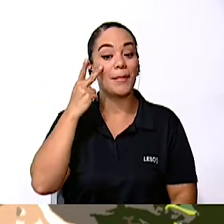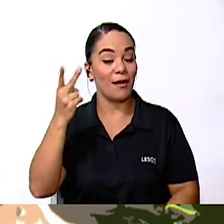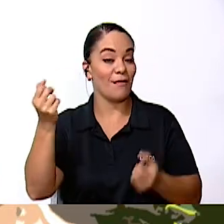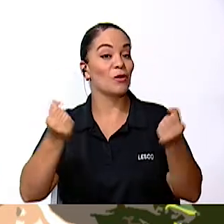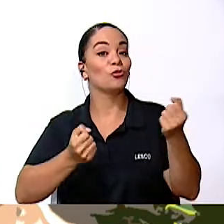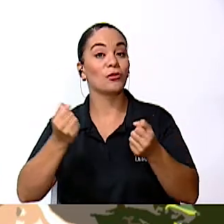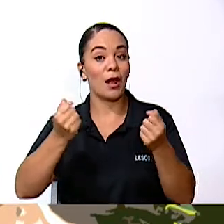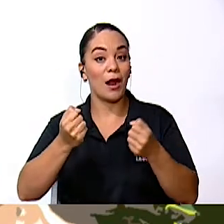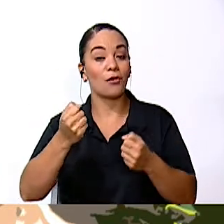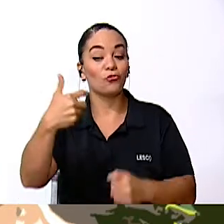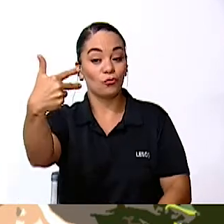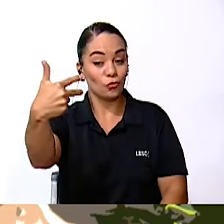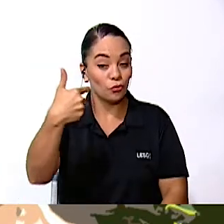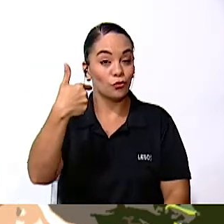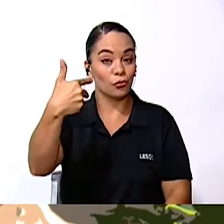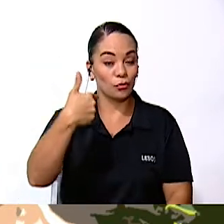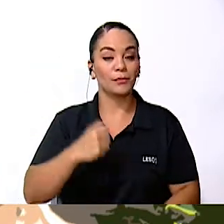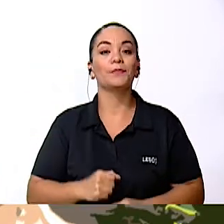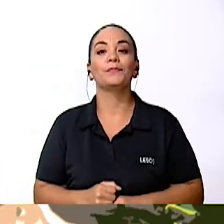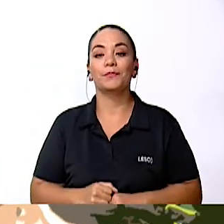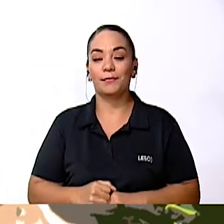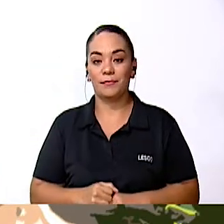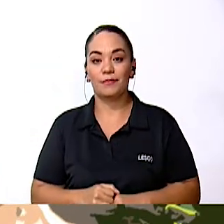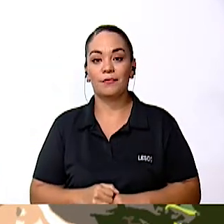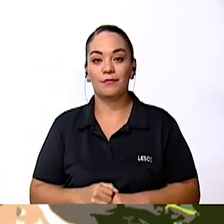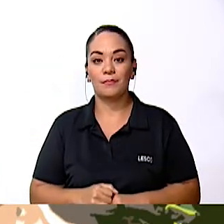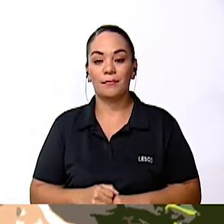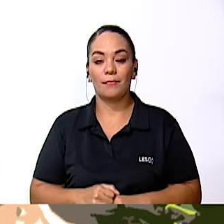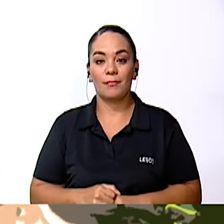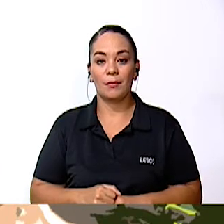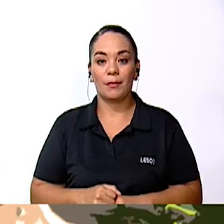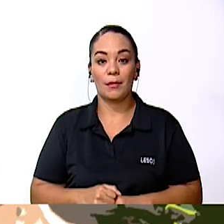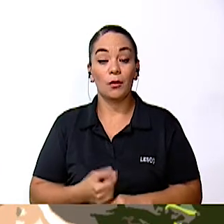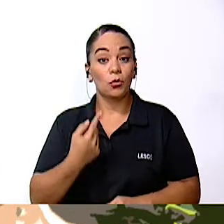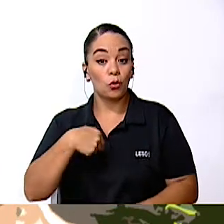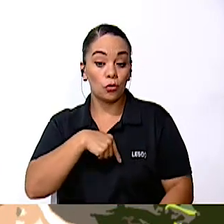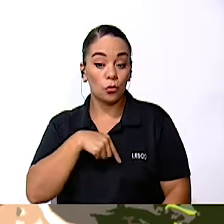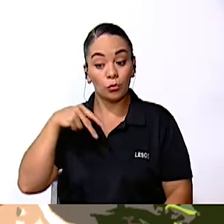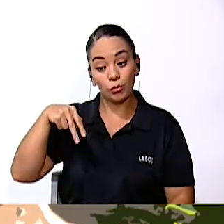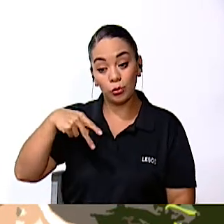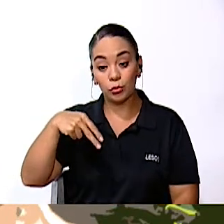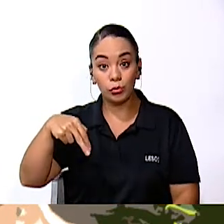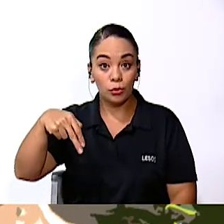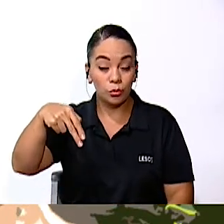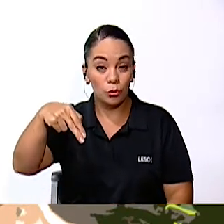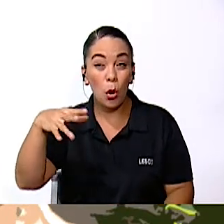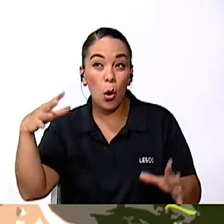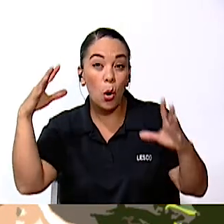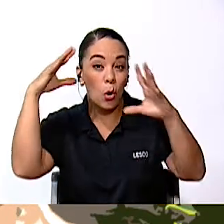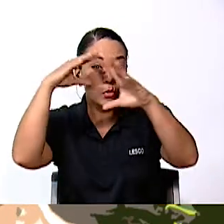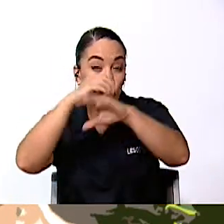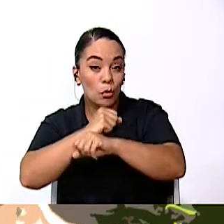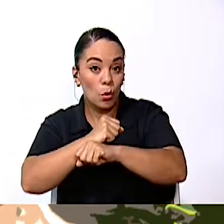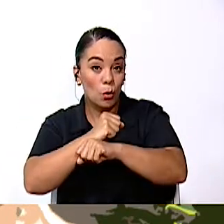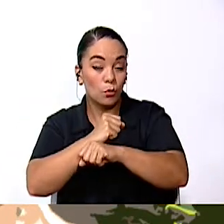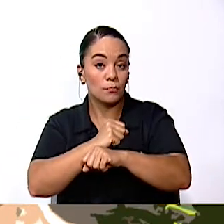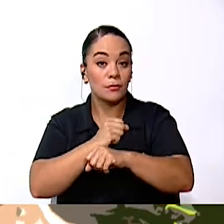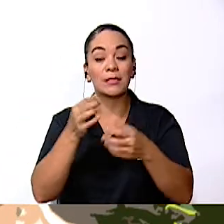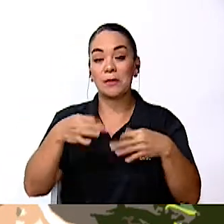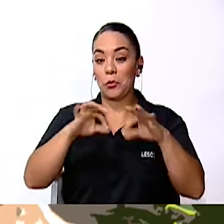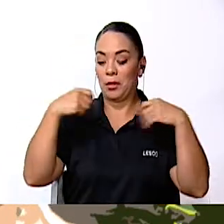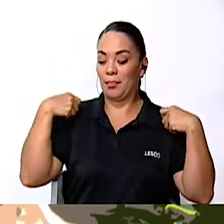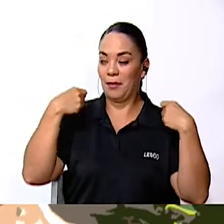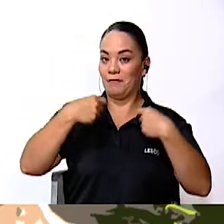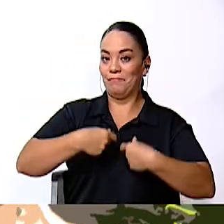Y a veces también dispositivos, ¿verdad? Aunque seamos solo peatones y vamos a transitar en algún lugar oscuro Pues sería bueno que utilizamos un